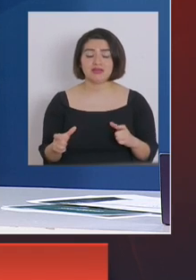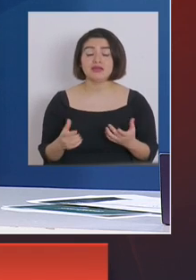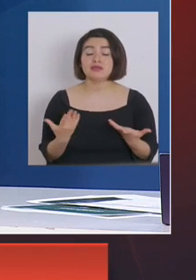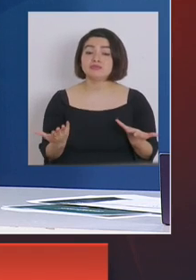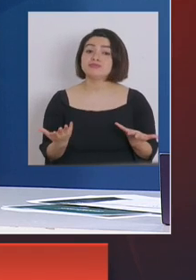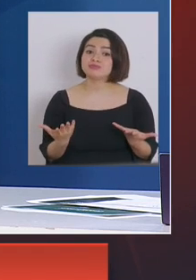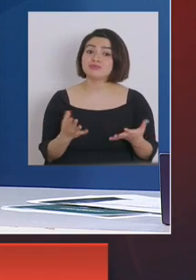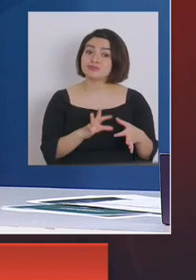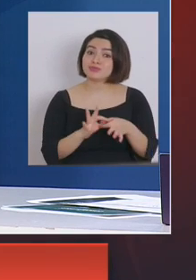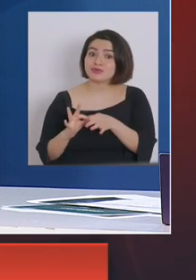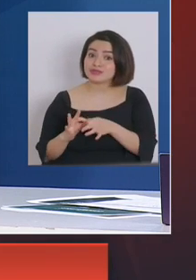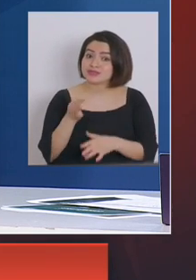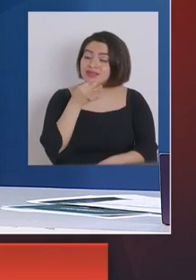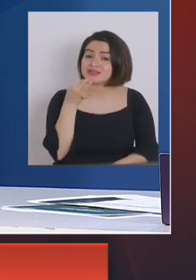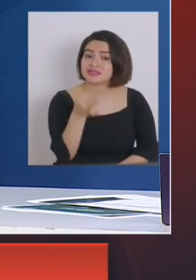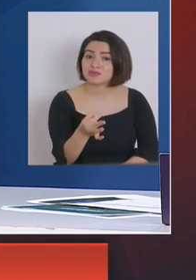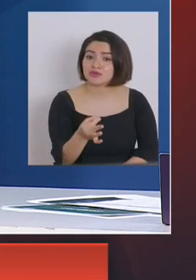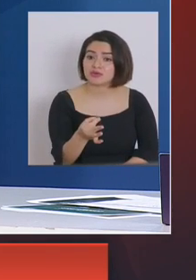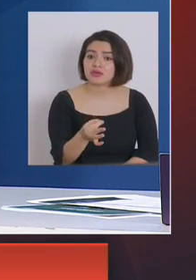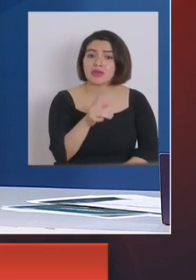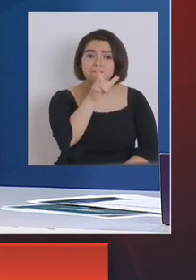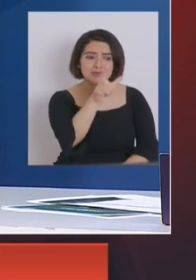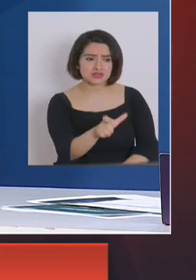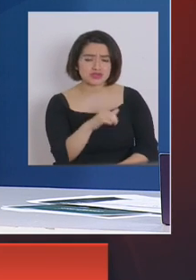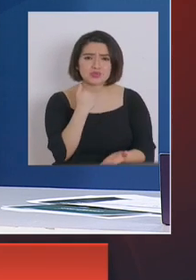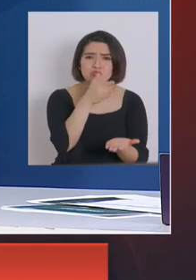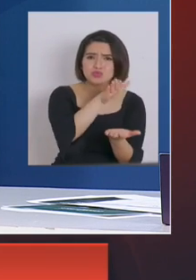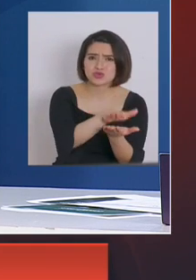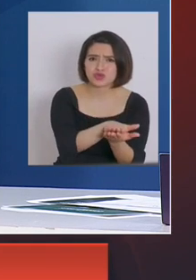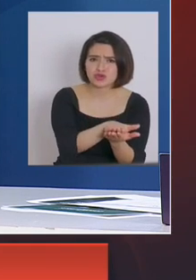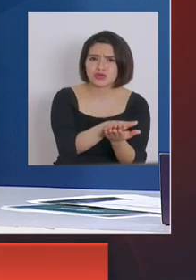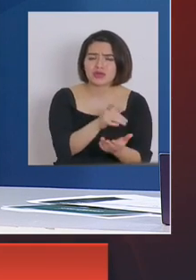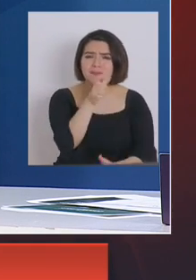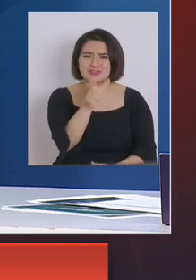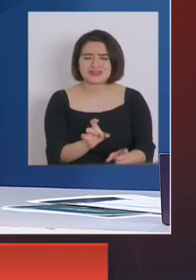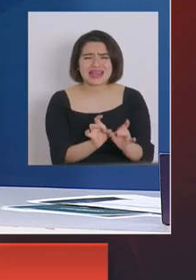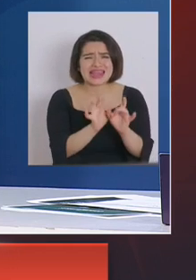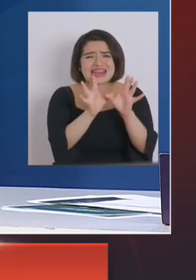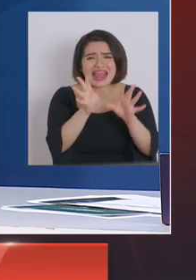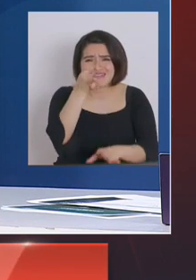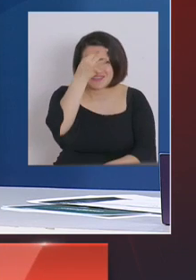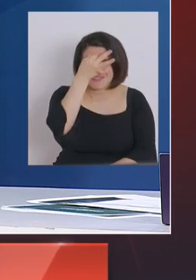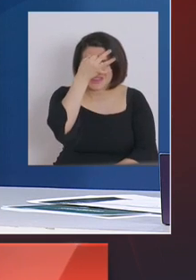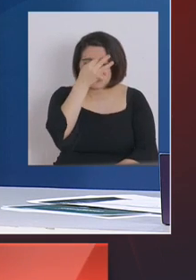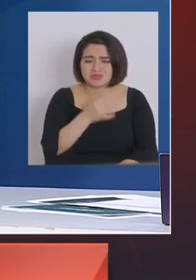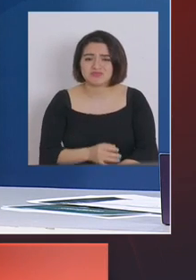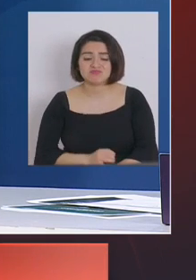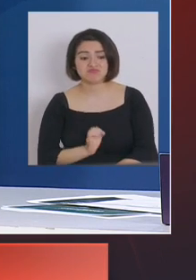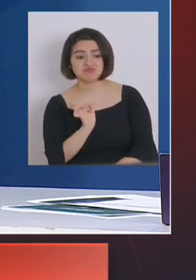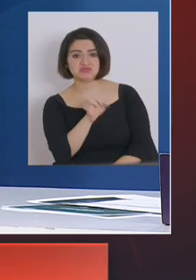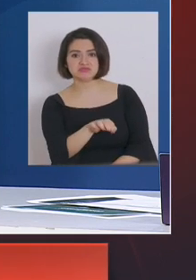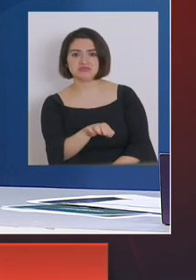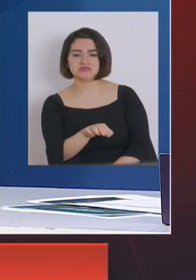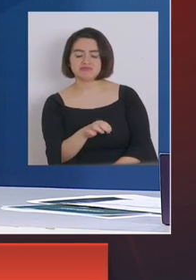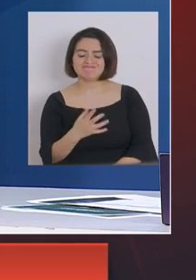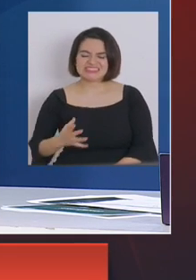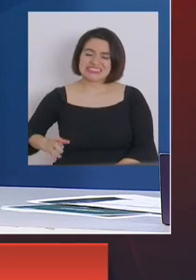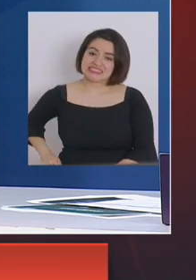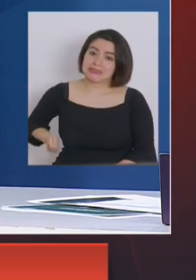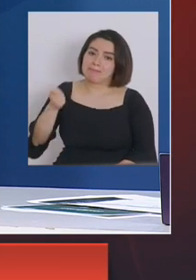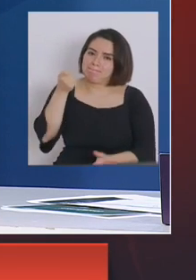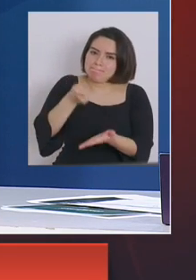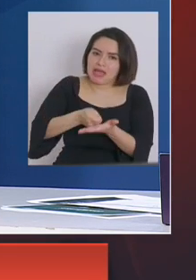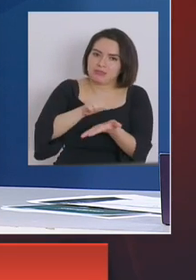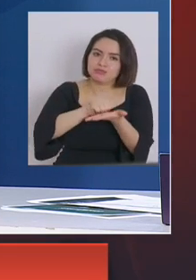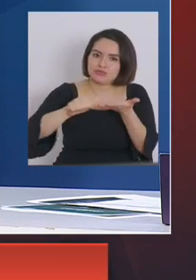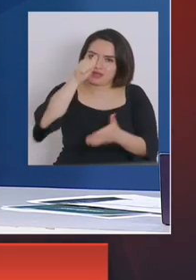hemos dicho si no les duele que una persona se esté falleciendo que una persona esté gravemente enferma les va a doler por el bolsillo y por eso que estamos siendo